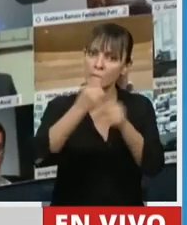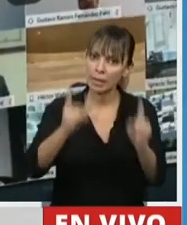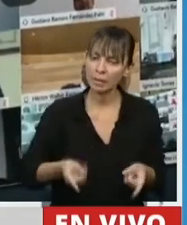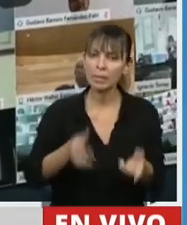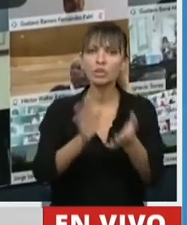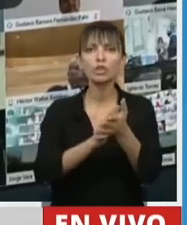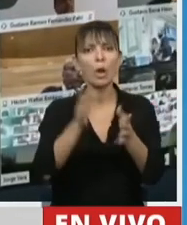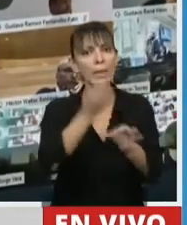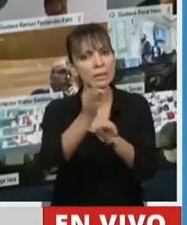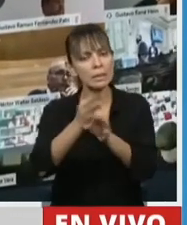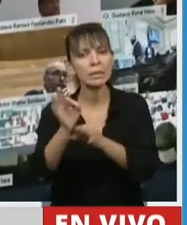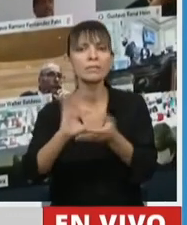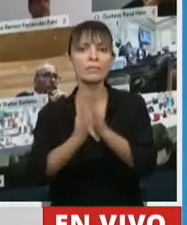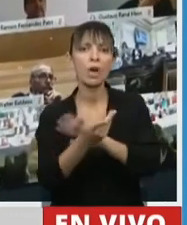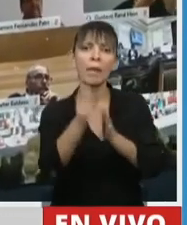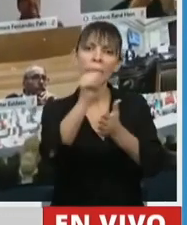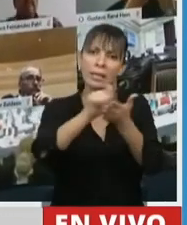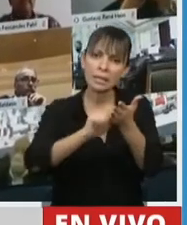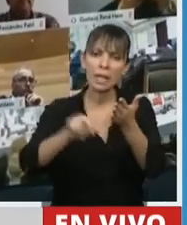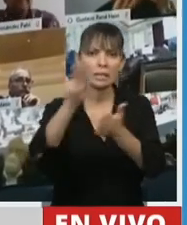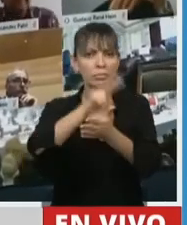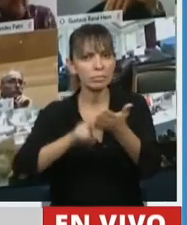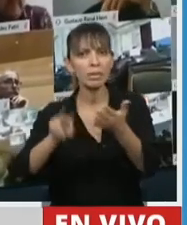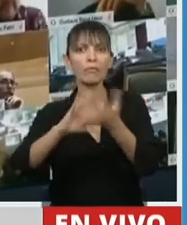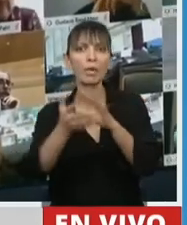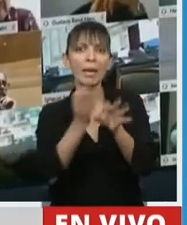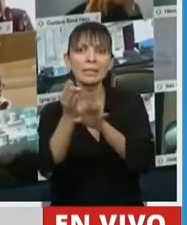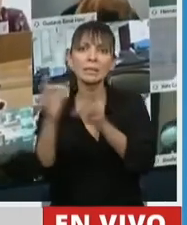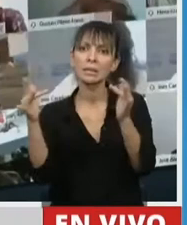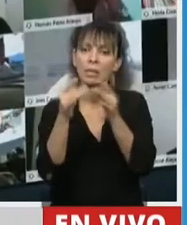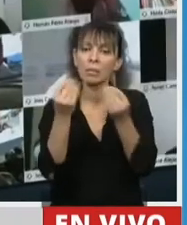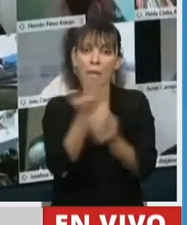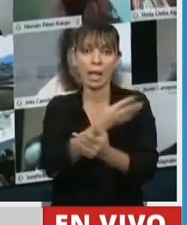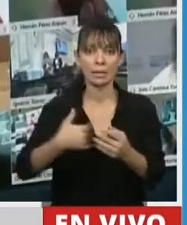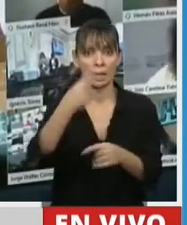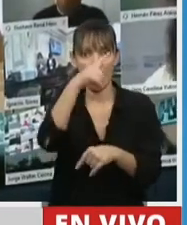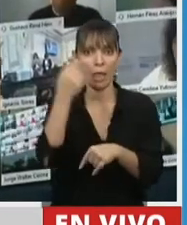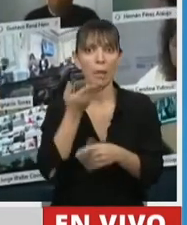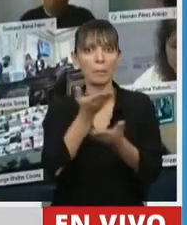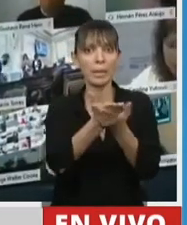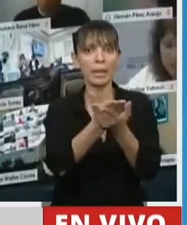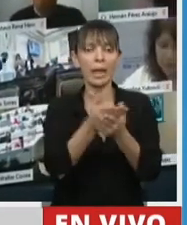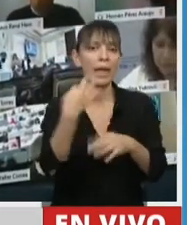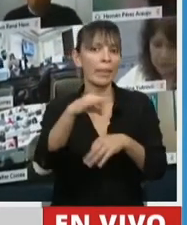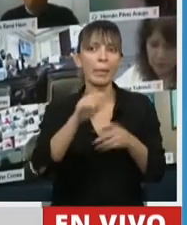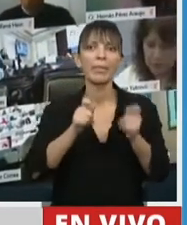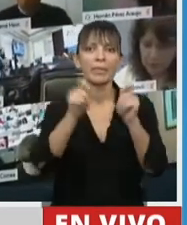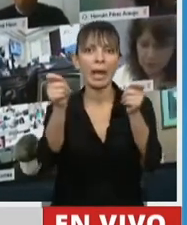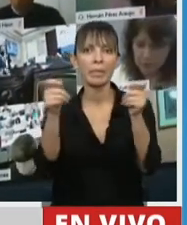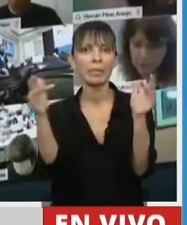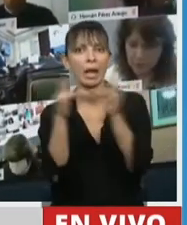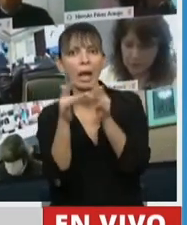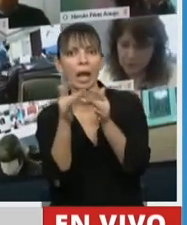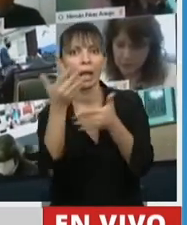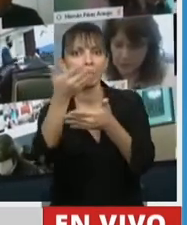alfabetización digital porque sabemos que muchas veces es el Estado el que pide que hagamos trámites online y sabemos que hay muchos